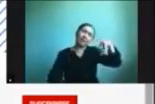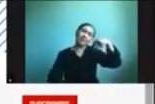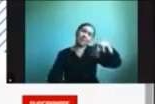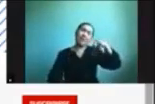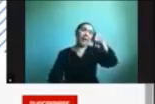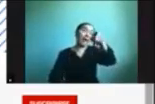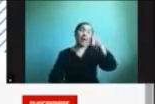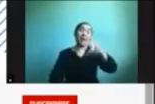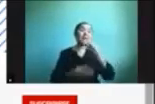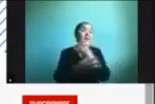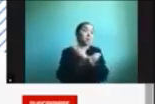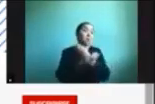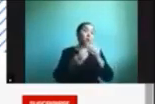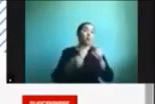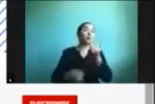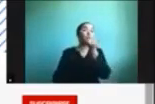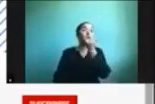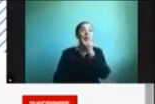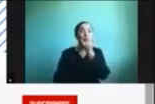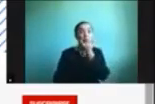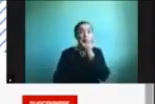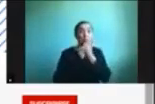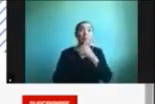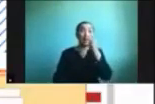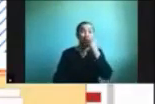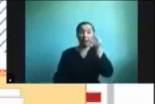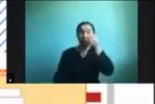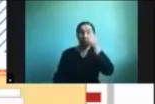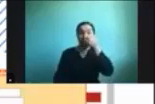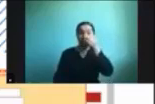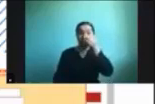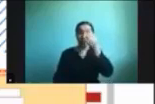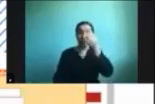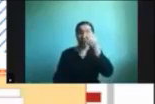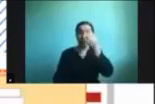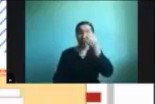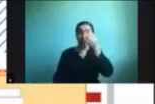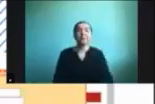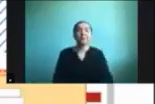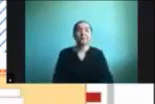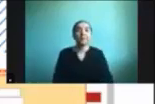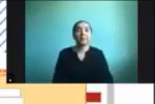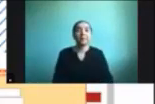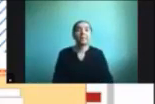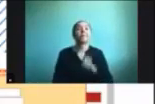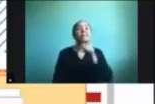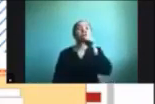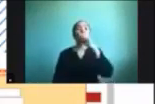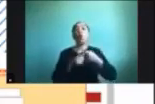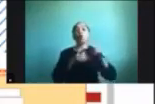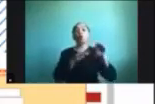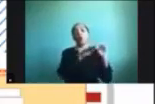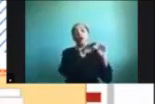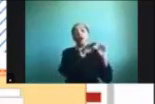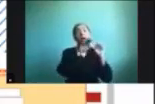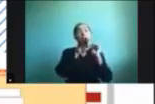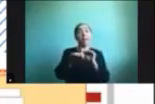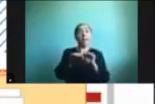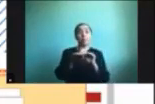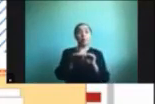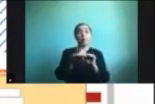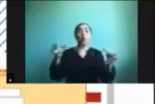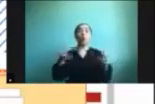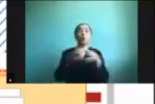nos puedan seguir en nuestro canal de youtube y bueno acá tenemos otro de nuestros colaboradores que son el grupo de